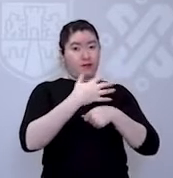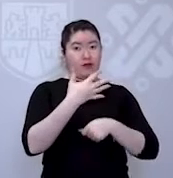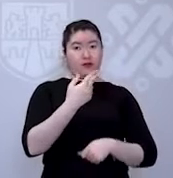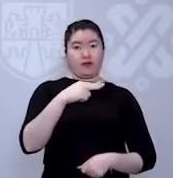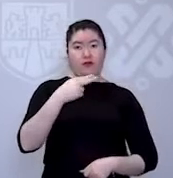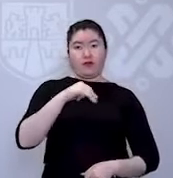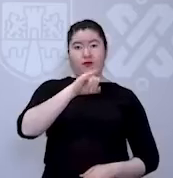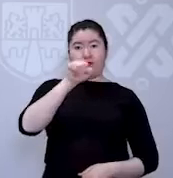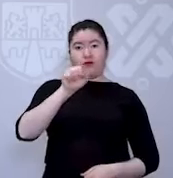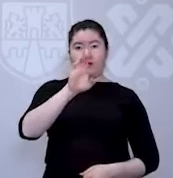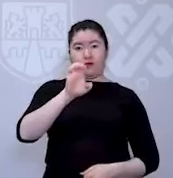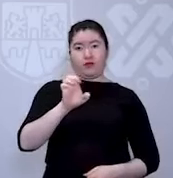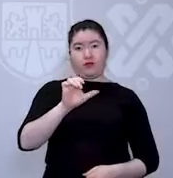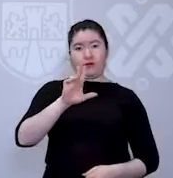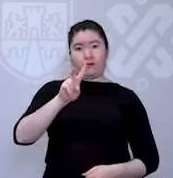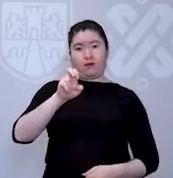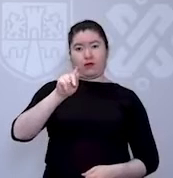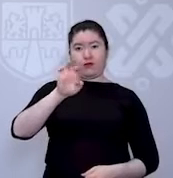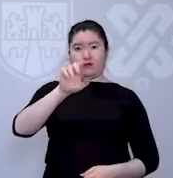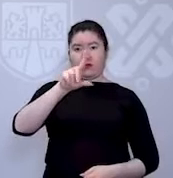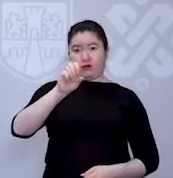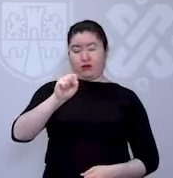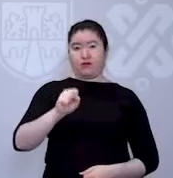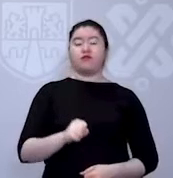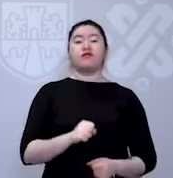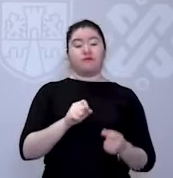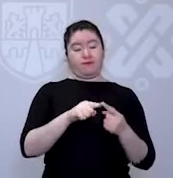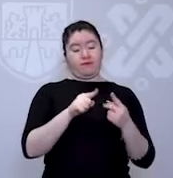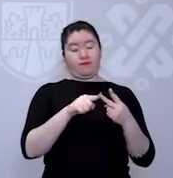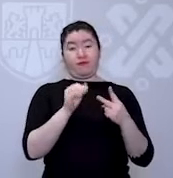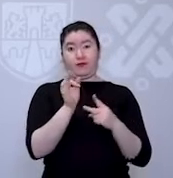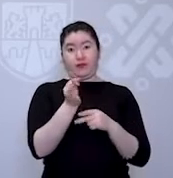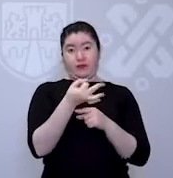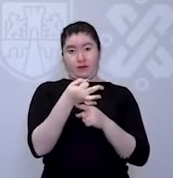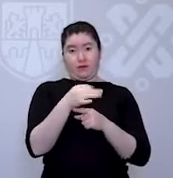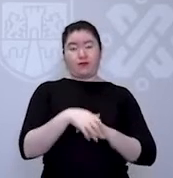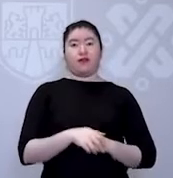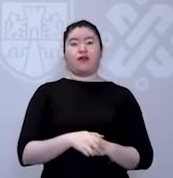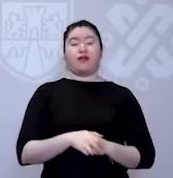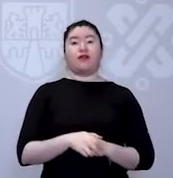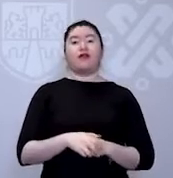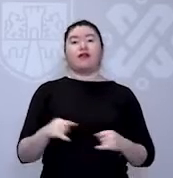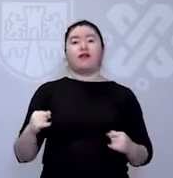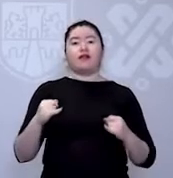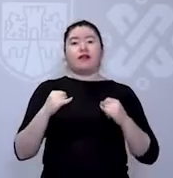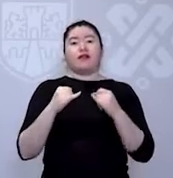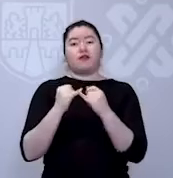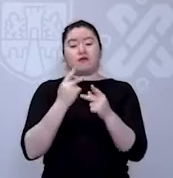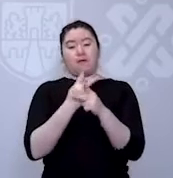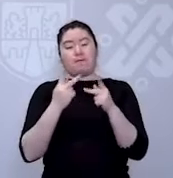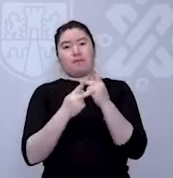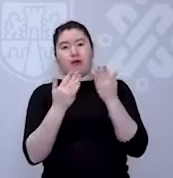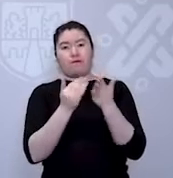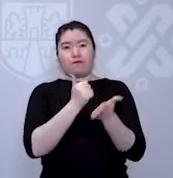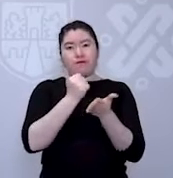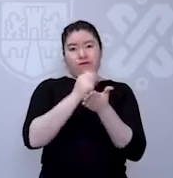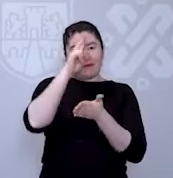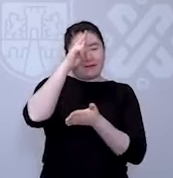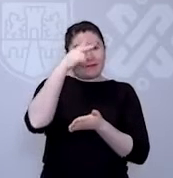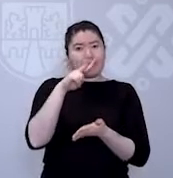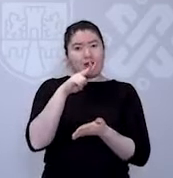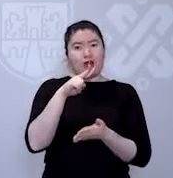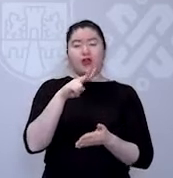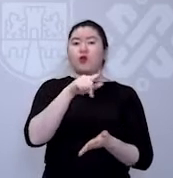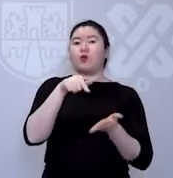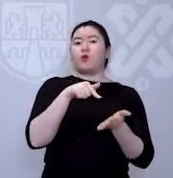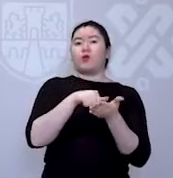Preparatoria Nº 5, José Vasconcelos y Six Flags México y el Instituto de Educación Media Superior de la Ciudad de